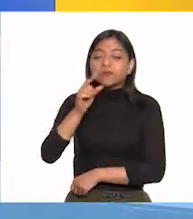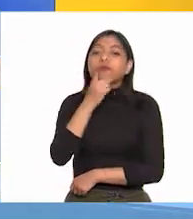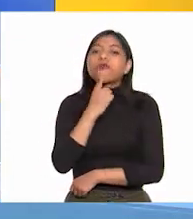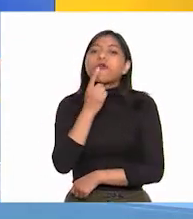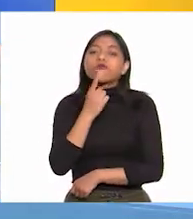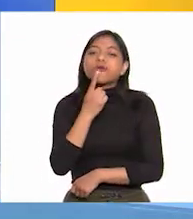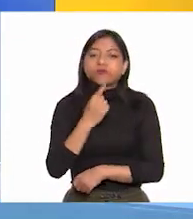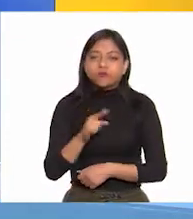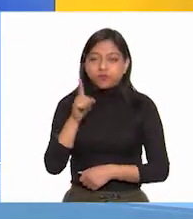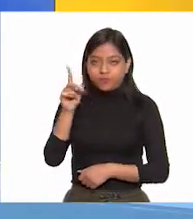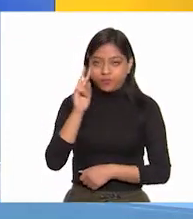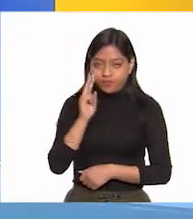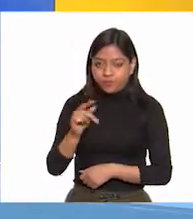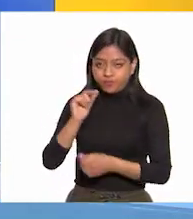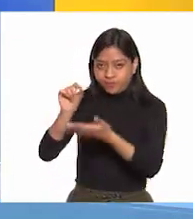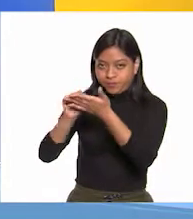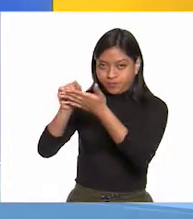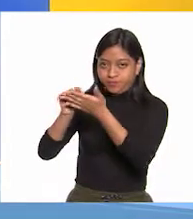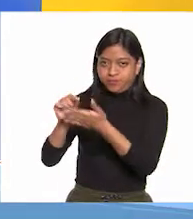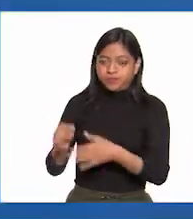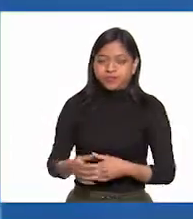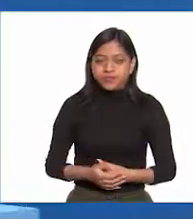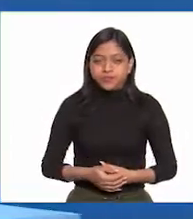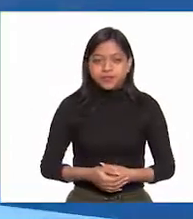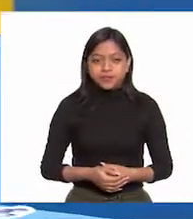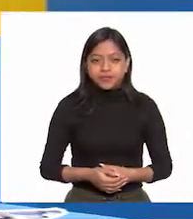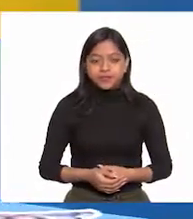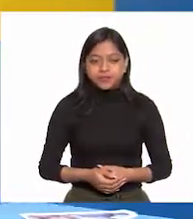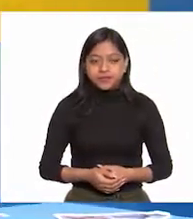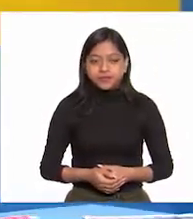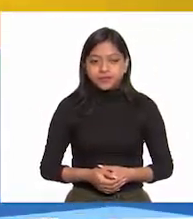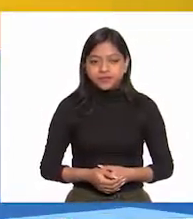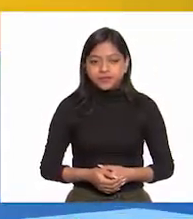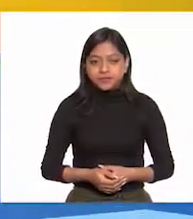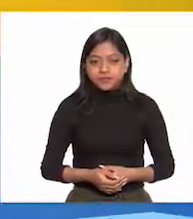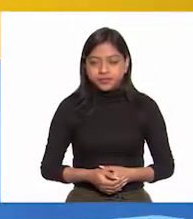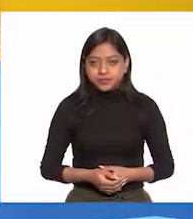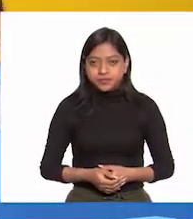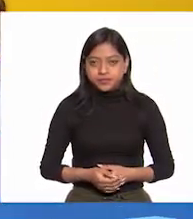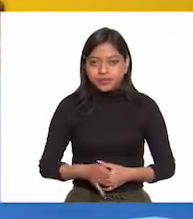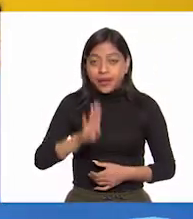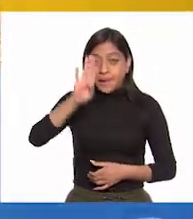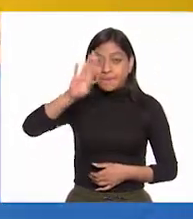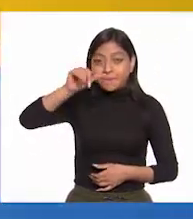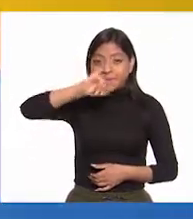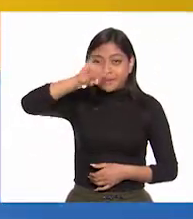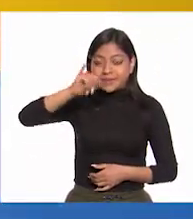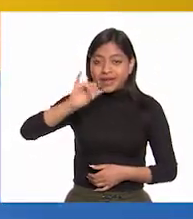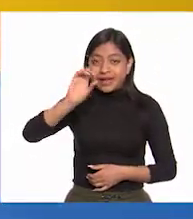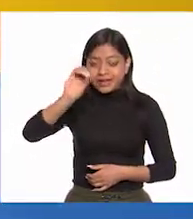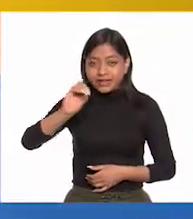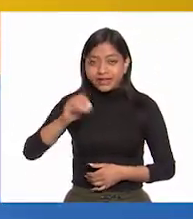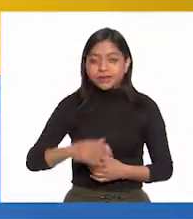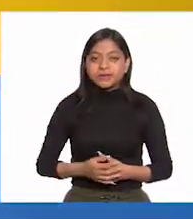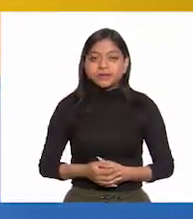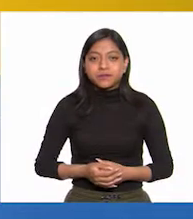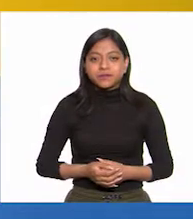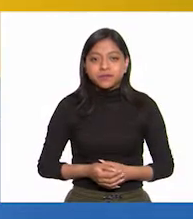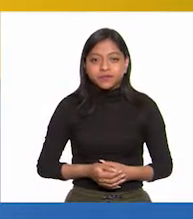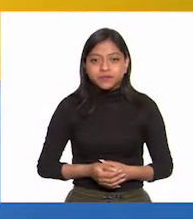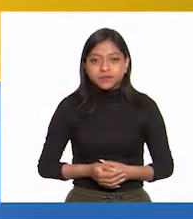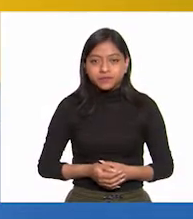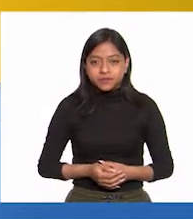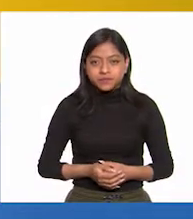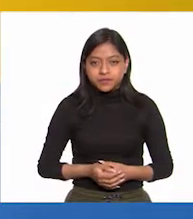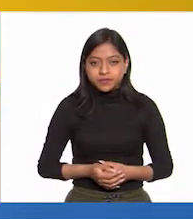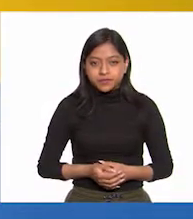que tienes ahí. Perfecto. Sería la zona del Bajío, Guanajuato, quedamos...